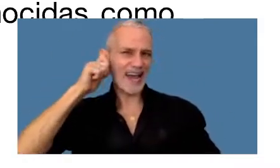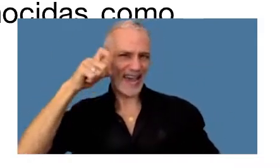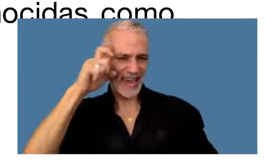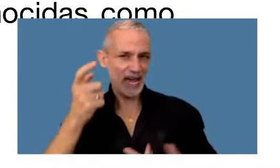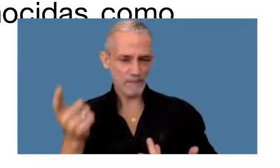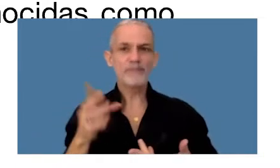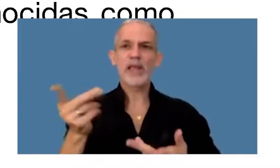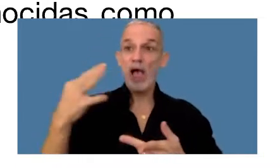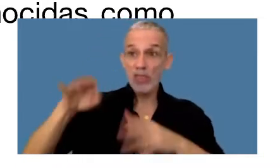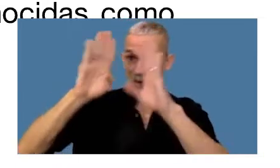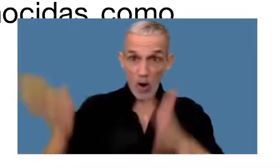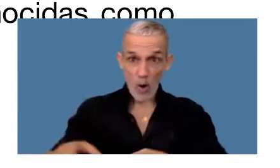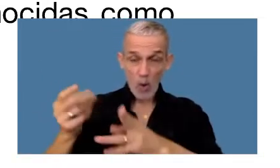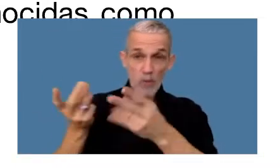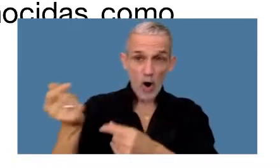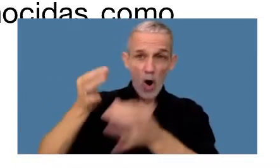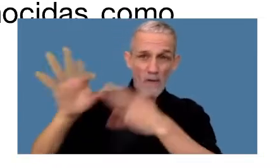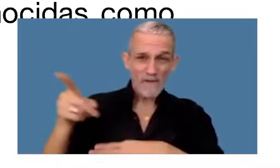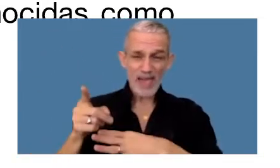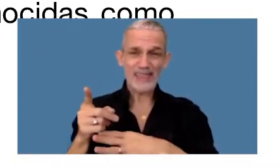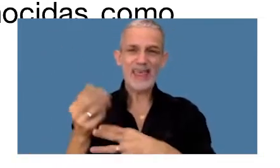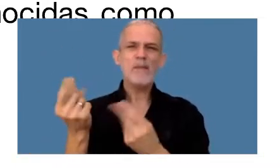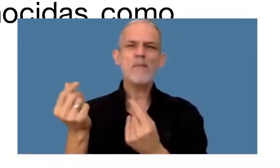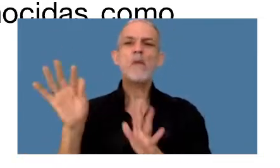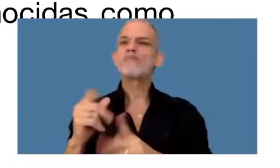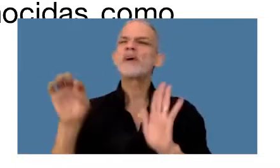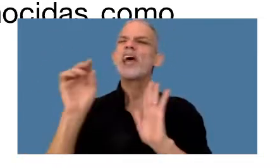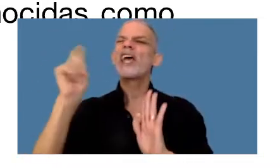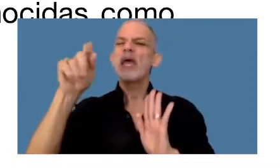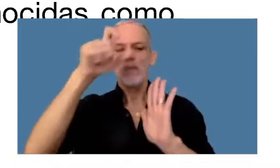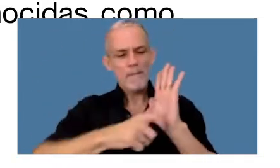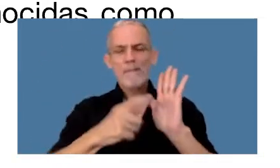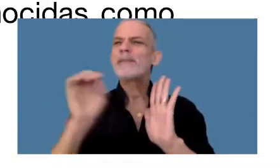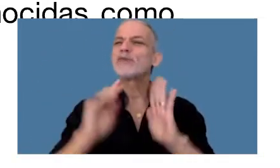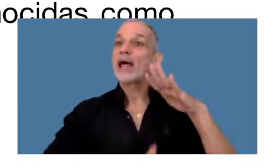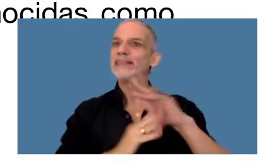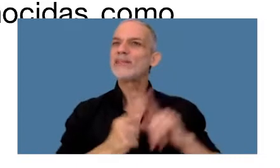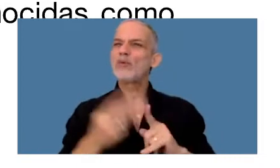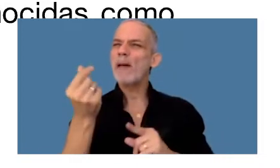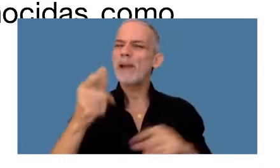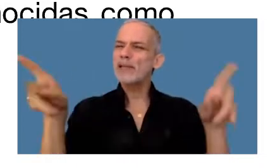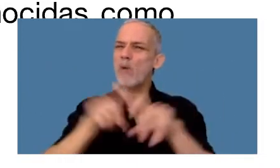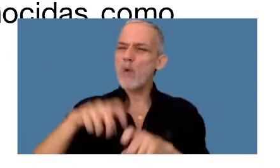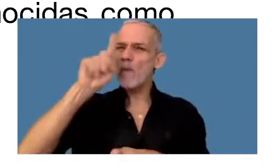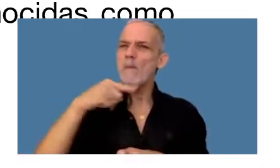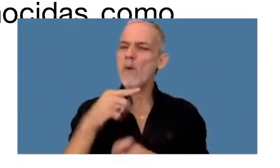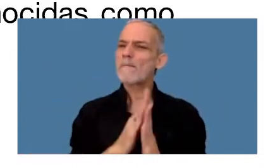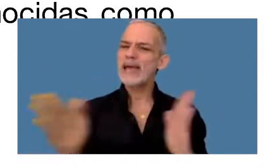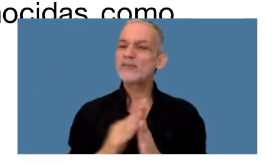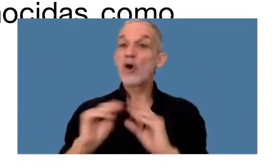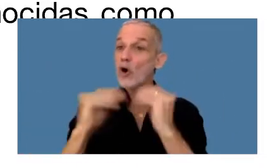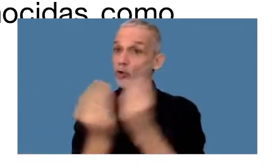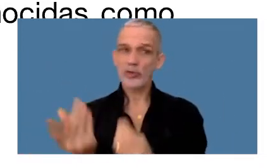Estas deben informar entre otros datos quién es el titular de la cuenta y el monto total de los ingresos y egresos efectuados